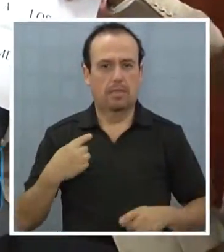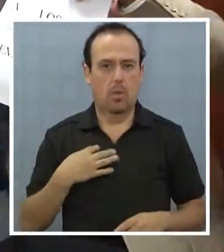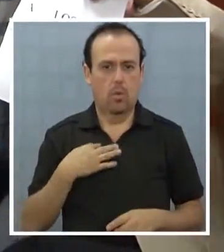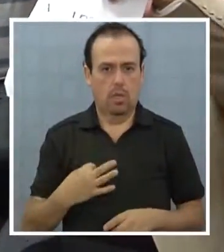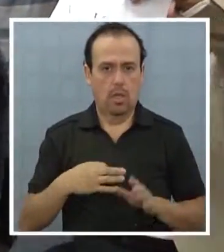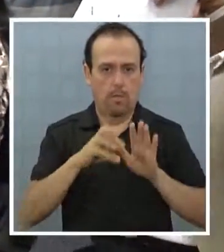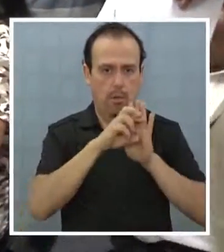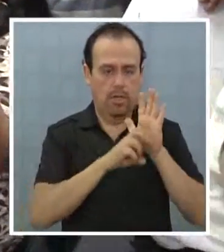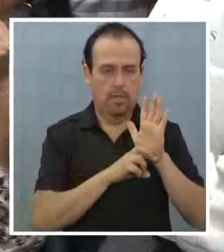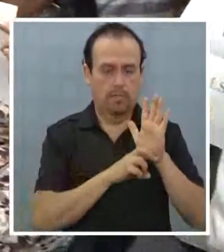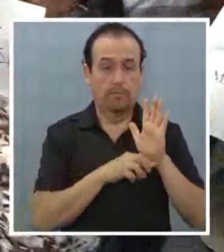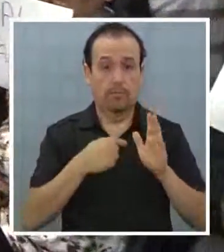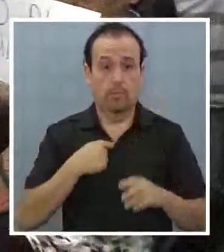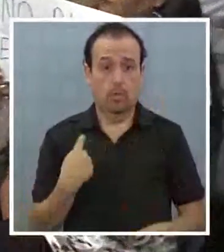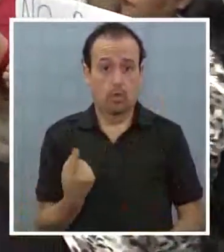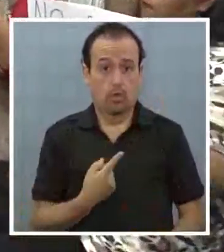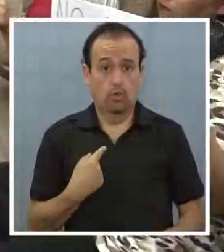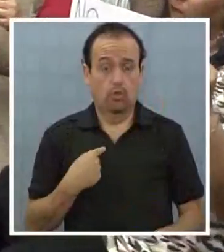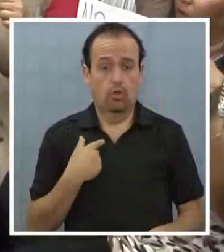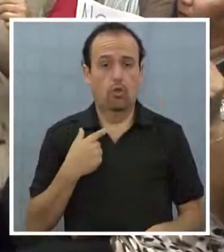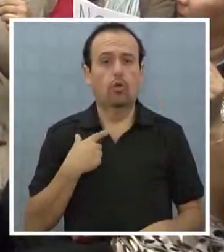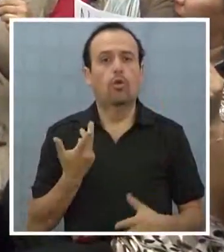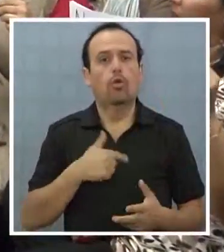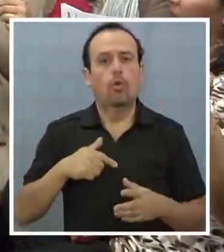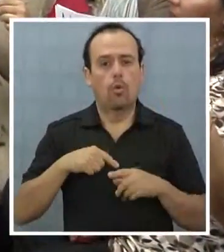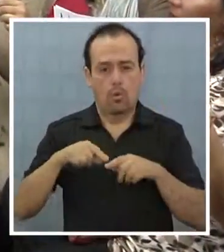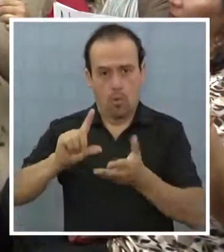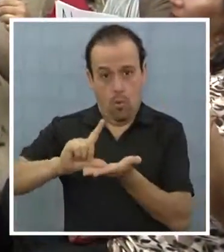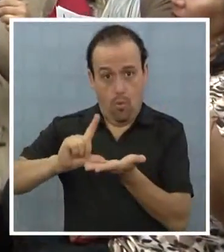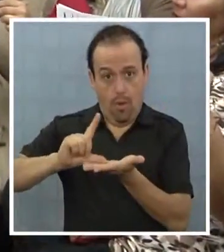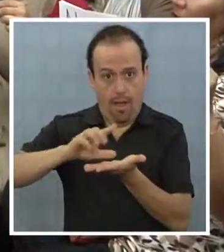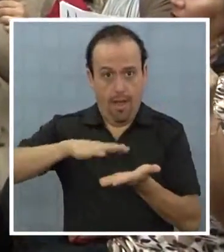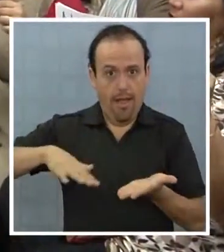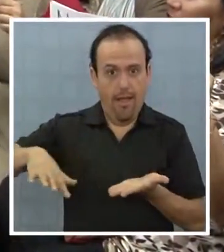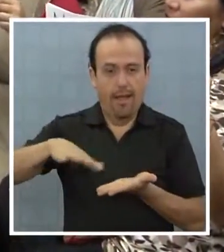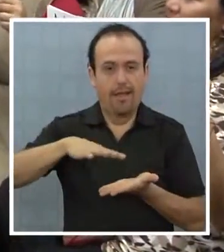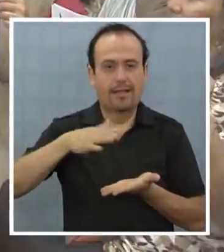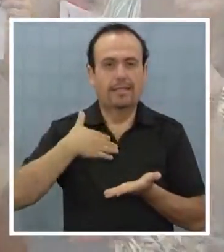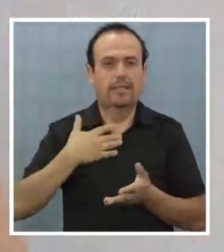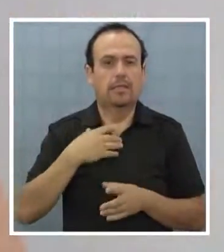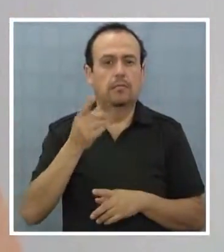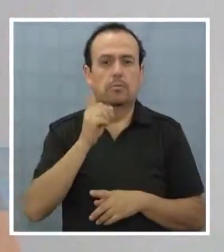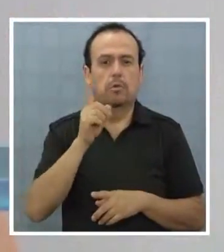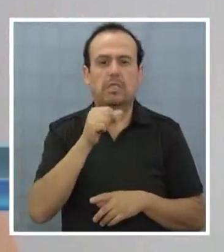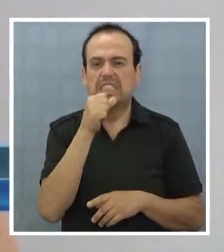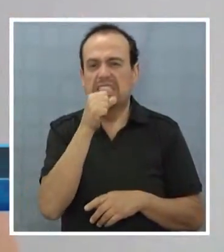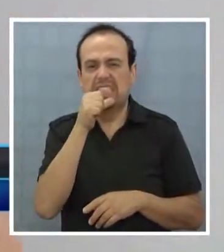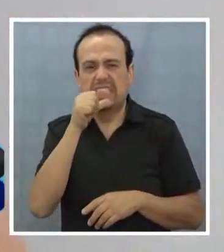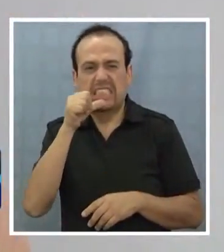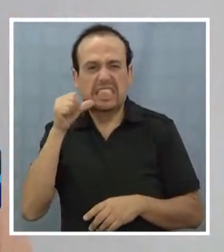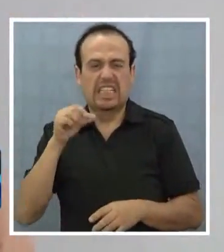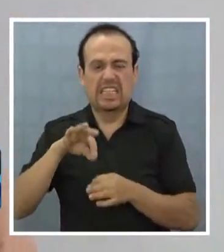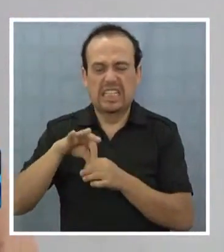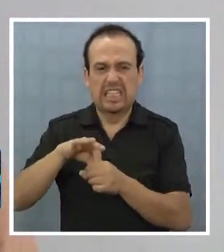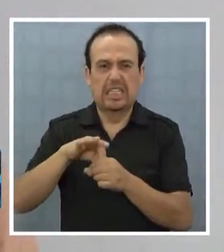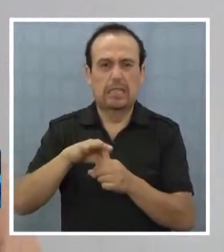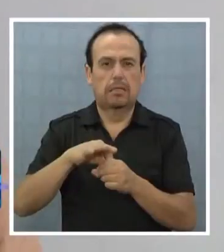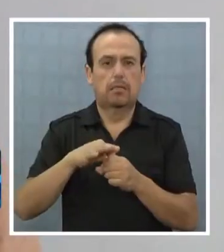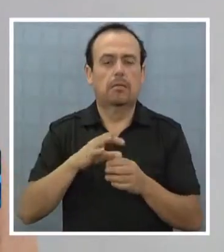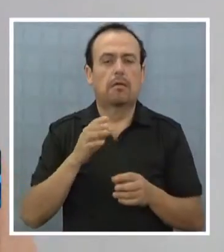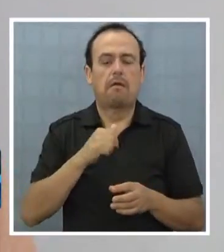proyecto. Nosotros en realidad como quebrada no sufrimos de sequía agrícola ni sequía hidrológica.